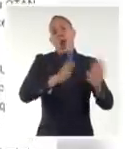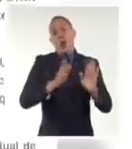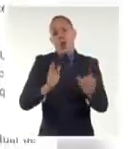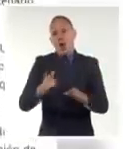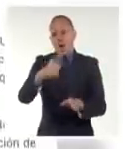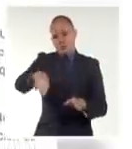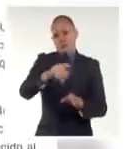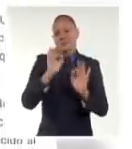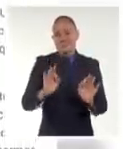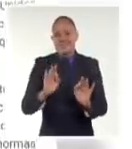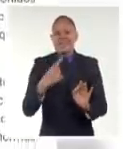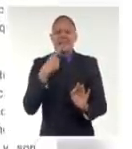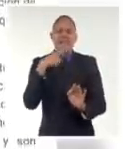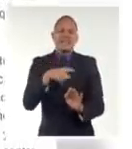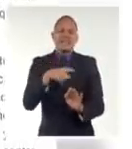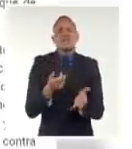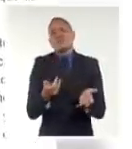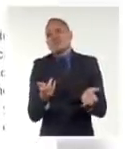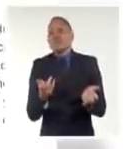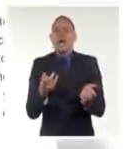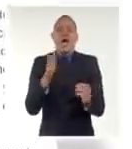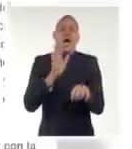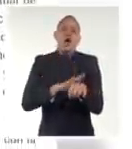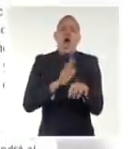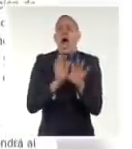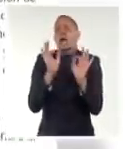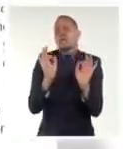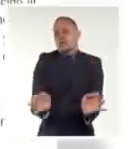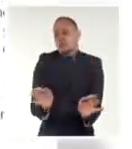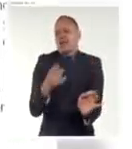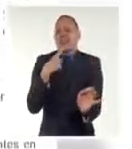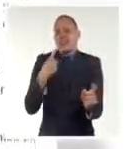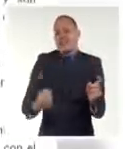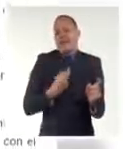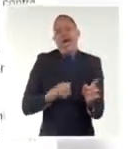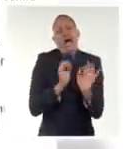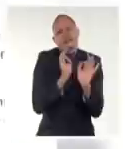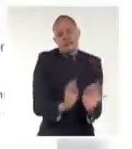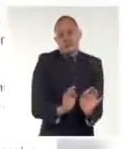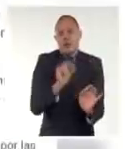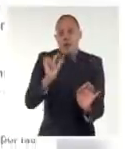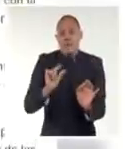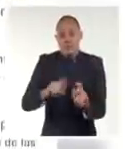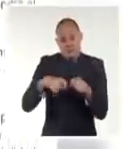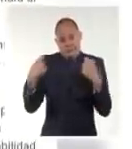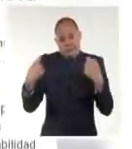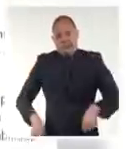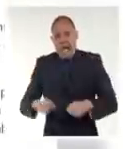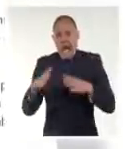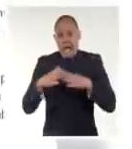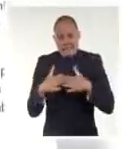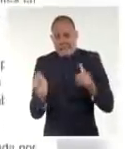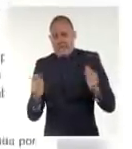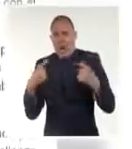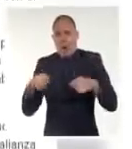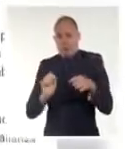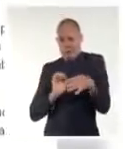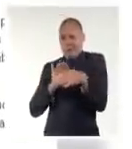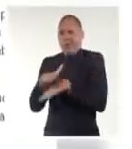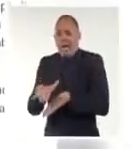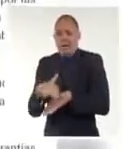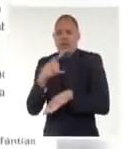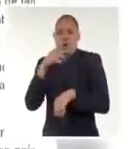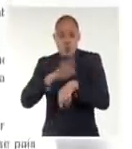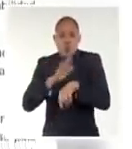civiles que denominan daños colaterales de millones de desplazados, de vasta destrucción en toda la geografía de nuestro